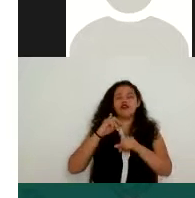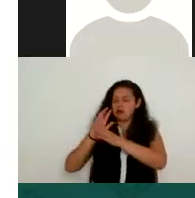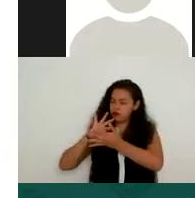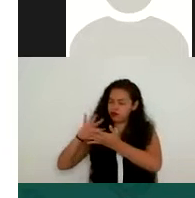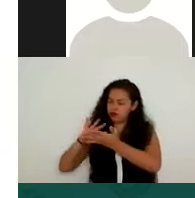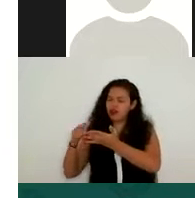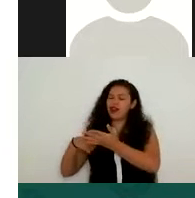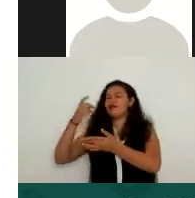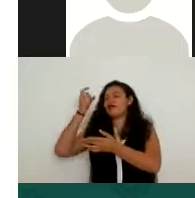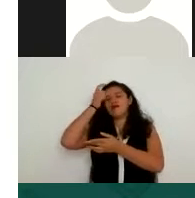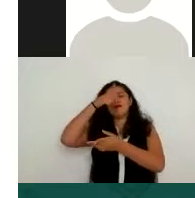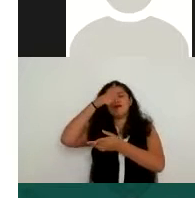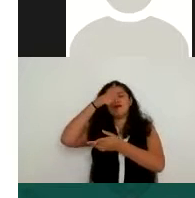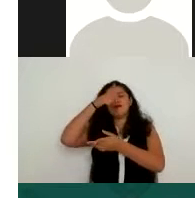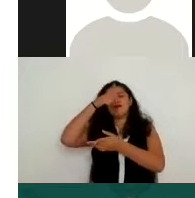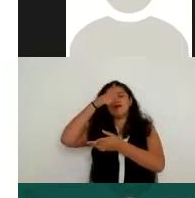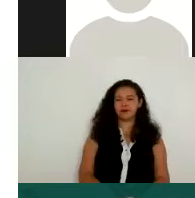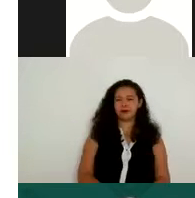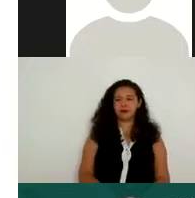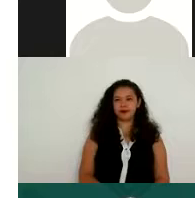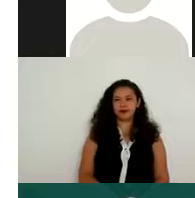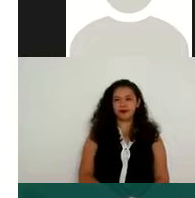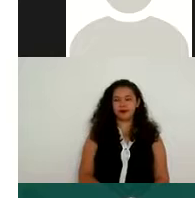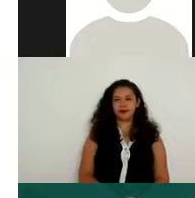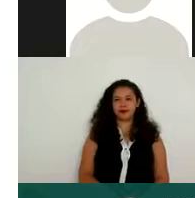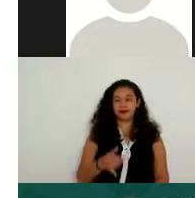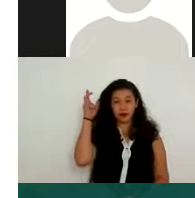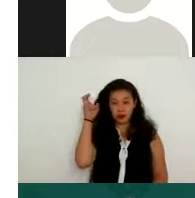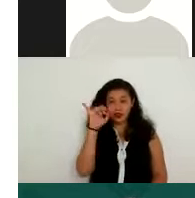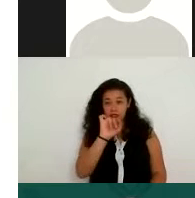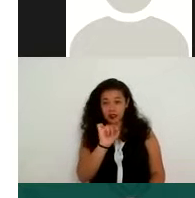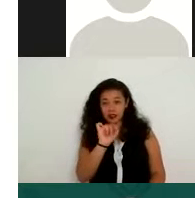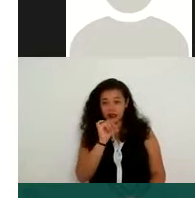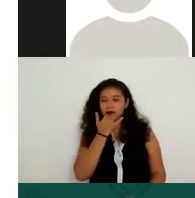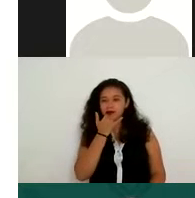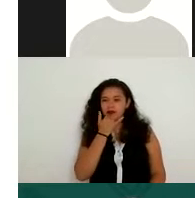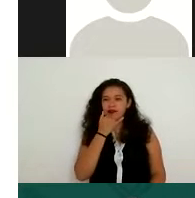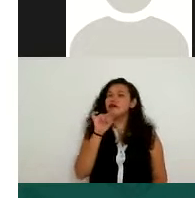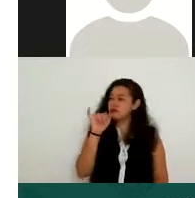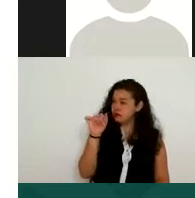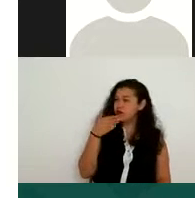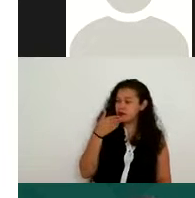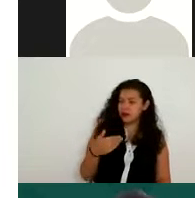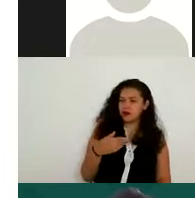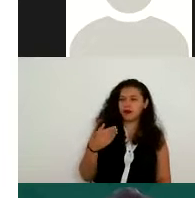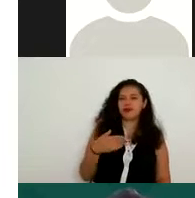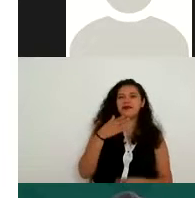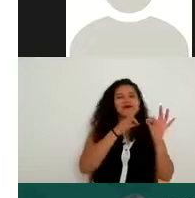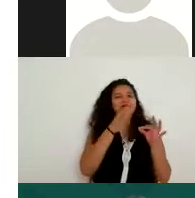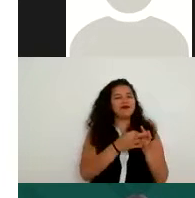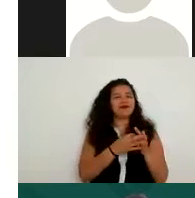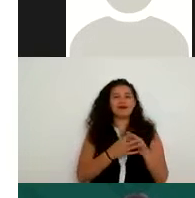No me escucho. Sí, perdón, ¿sí me escucharon? Sí, Karen. Ah, perfecto. Gracias.